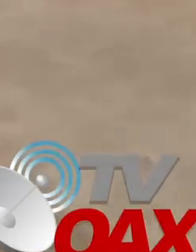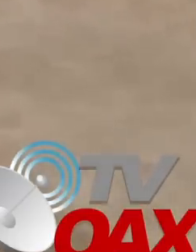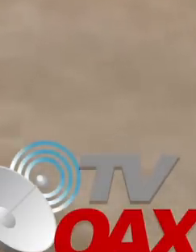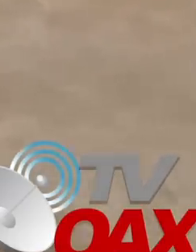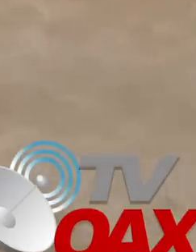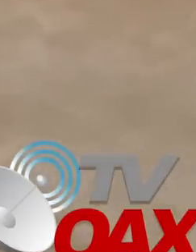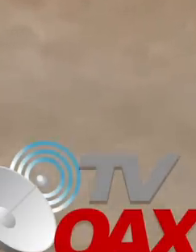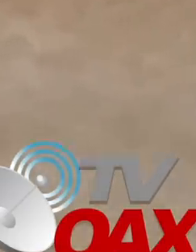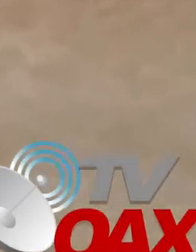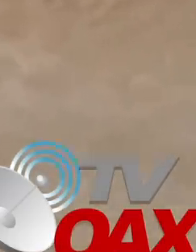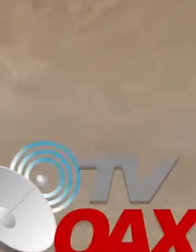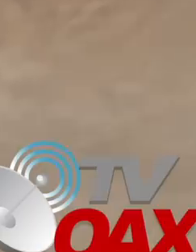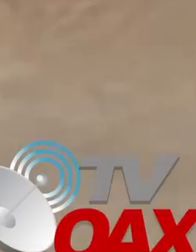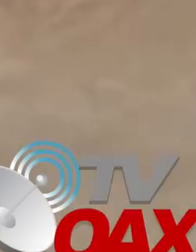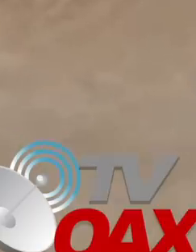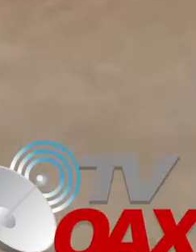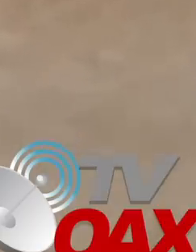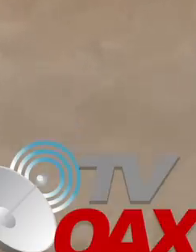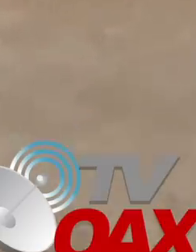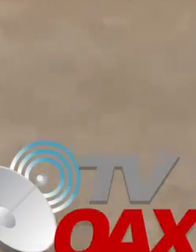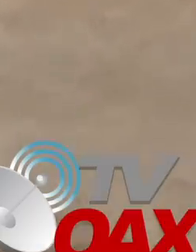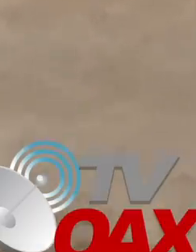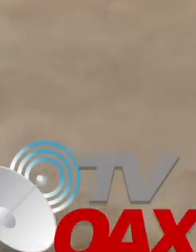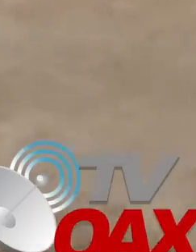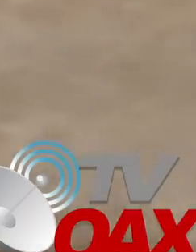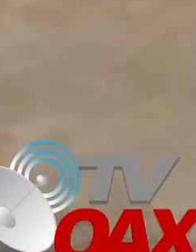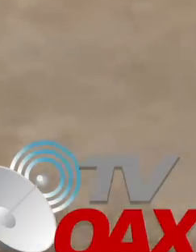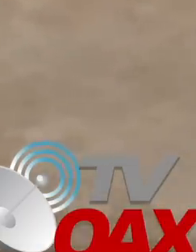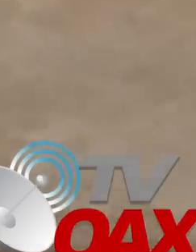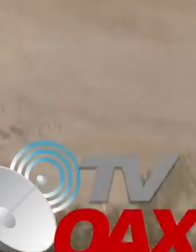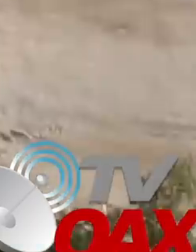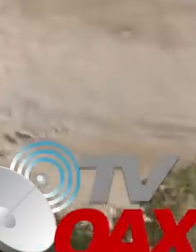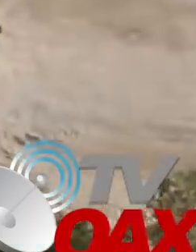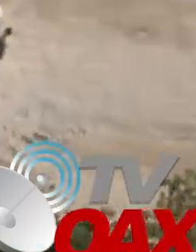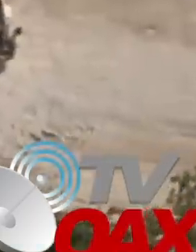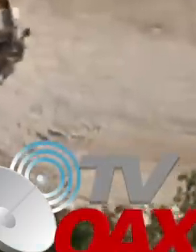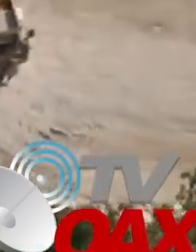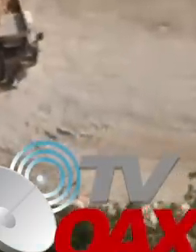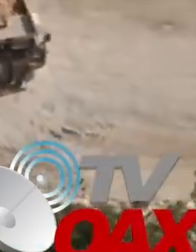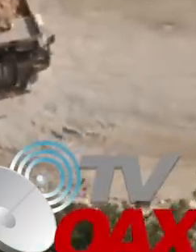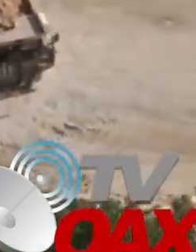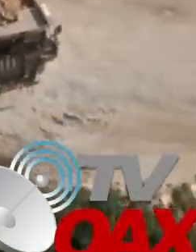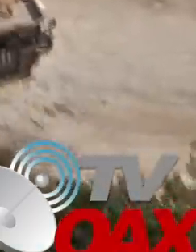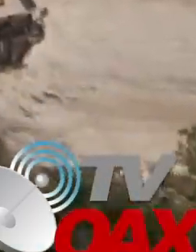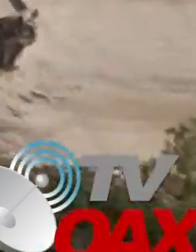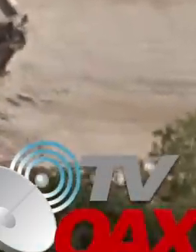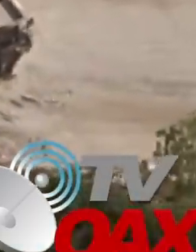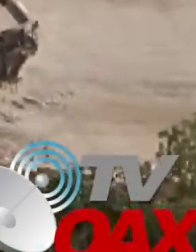No, de pesos, nada más que de pesos de ahora, que